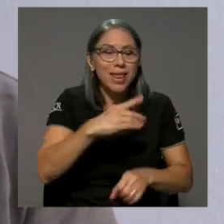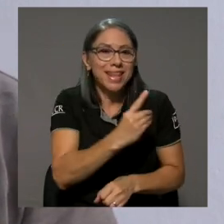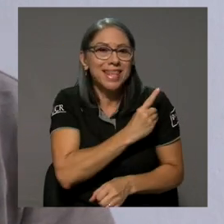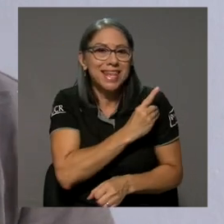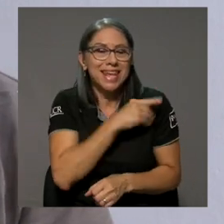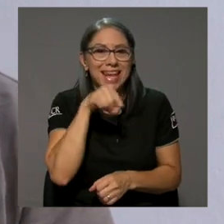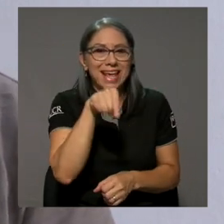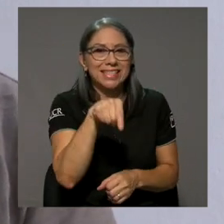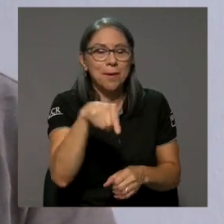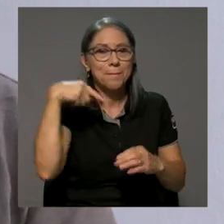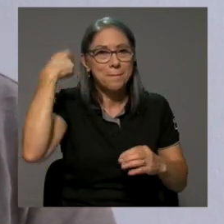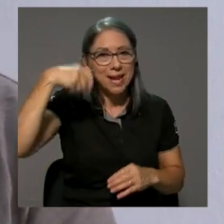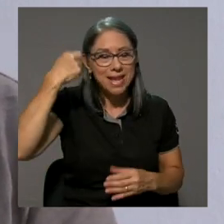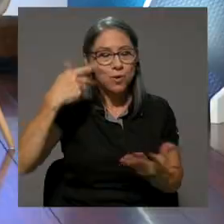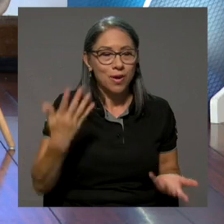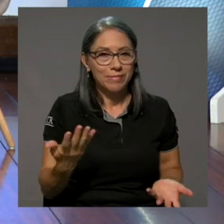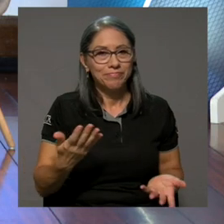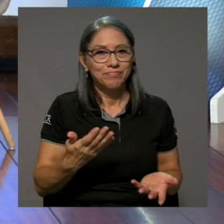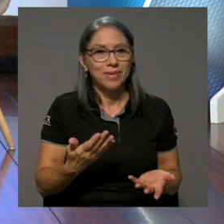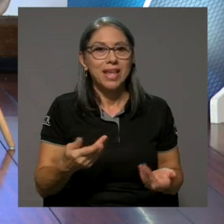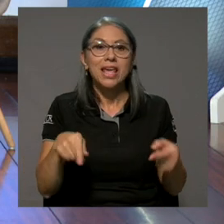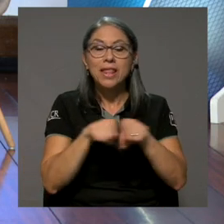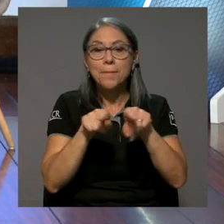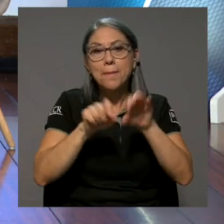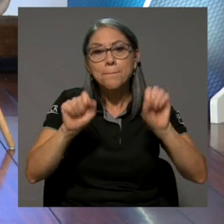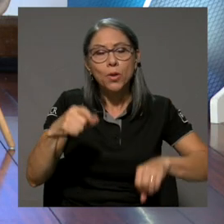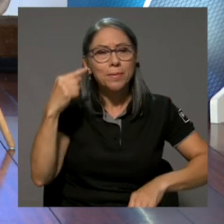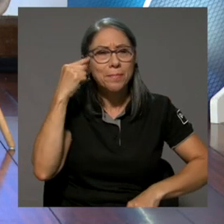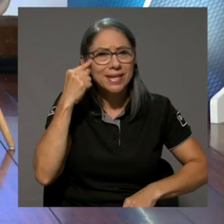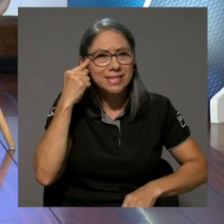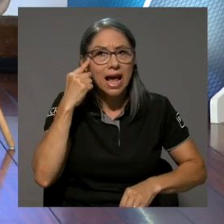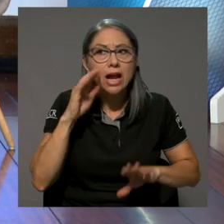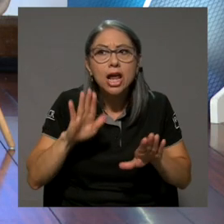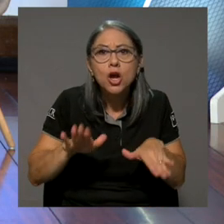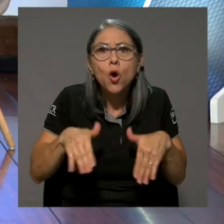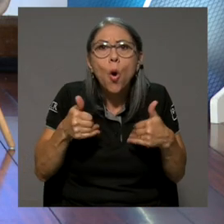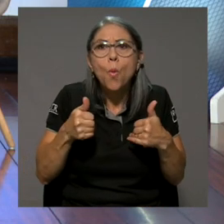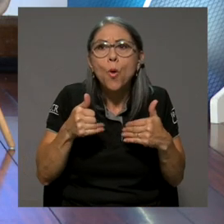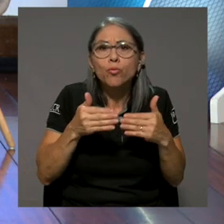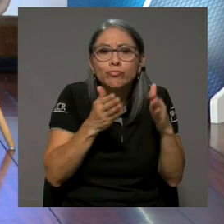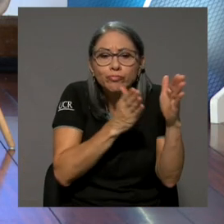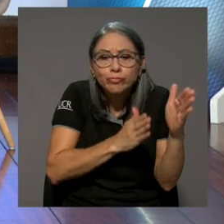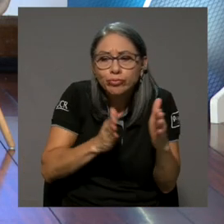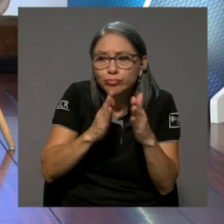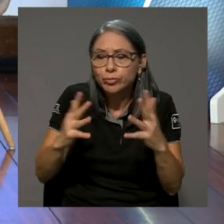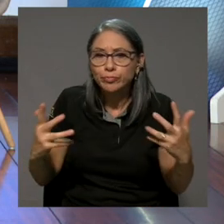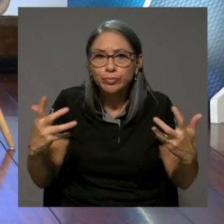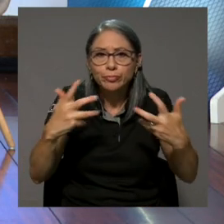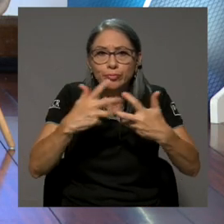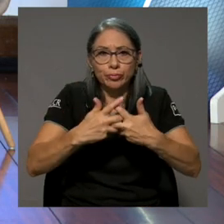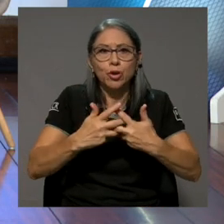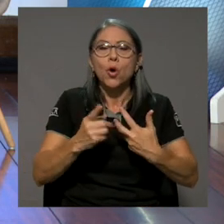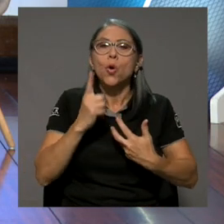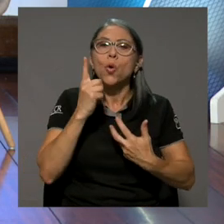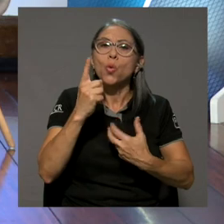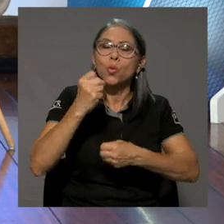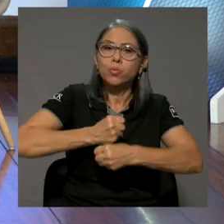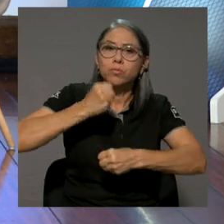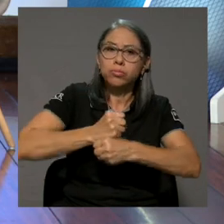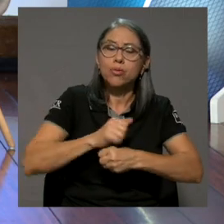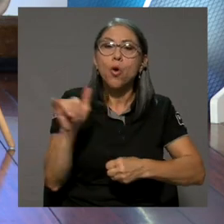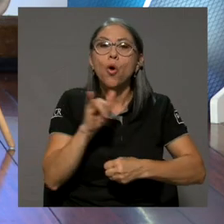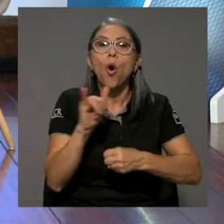poder dirigir esta película y luego poder pensar en cómo estructurar una producción como